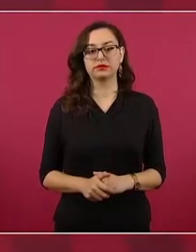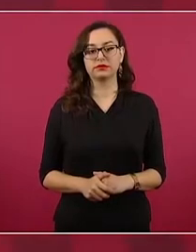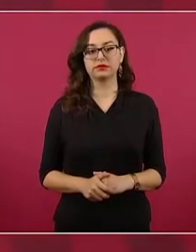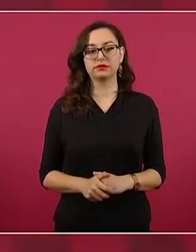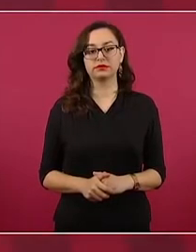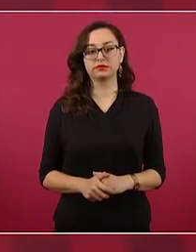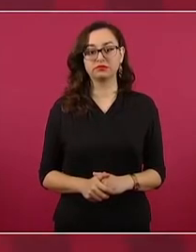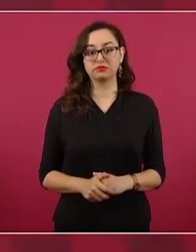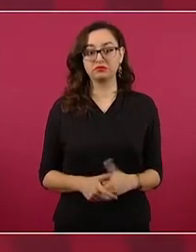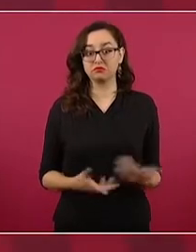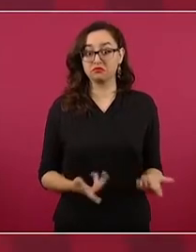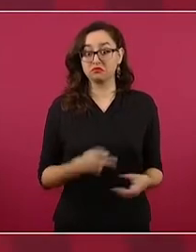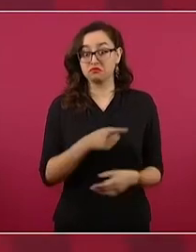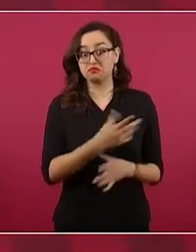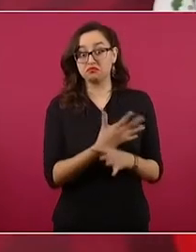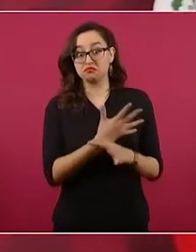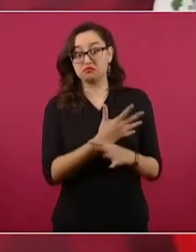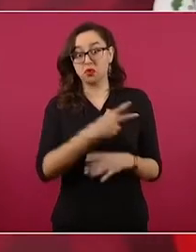aviondos.